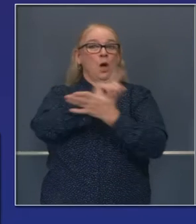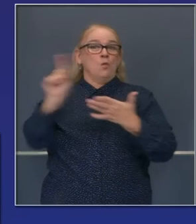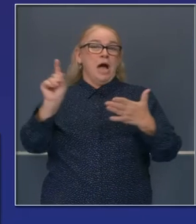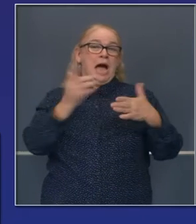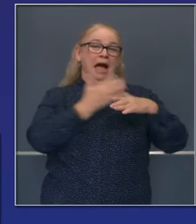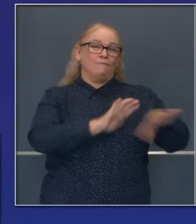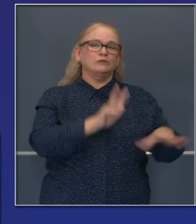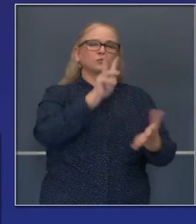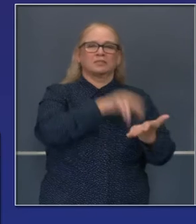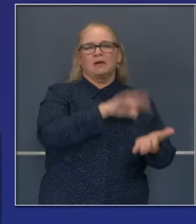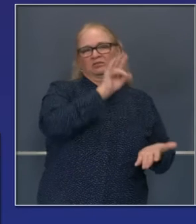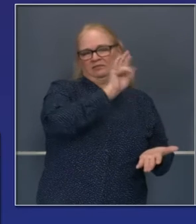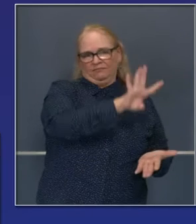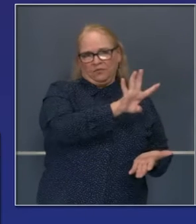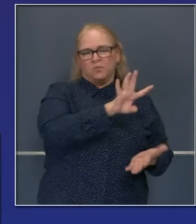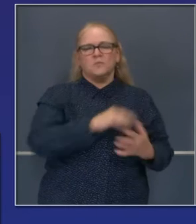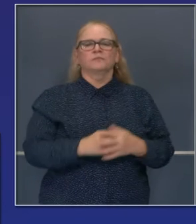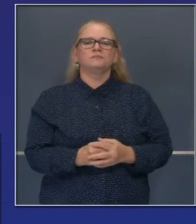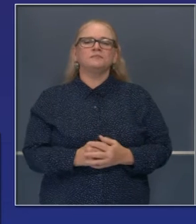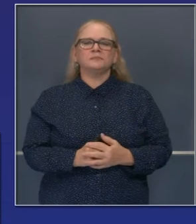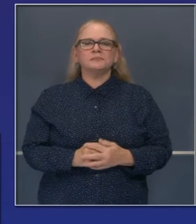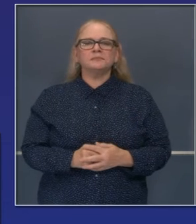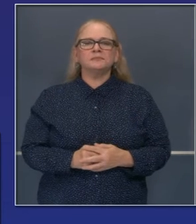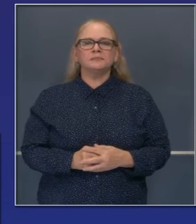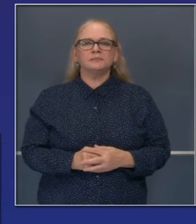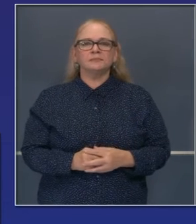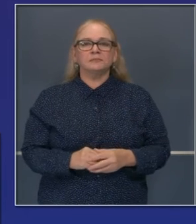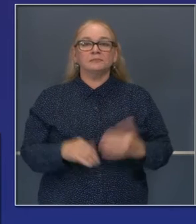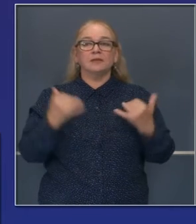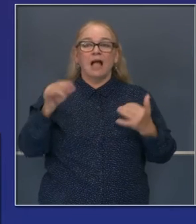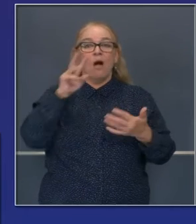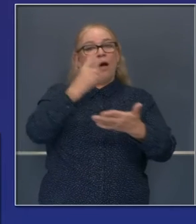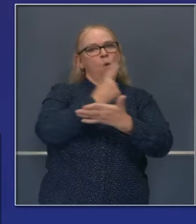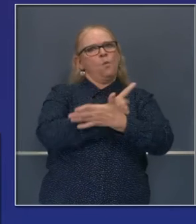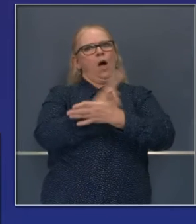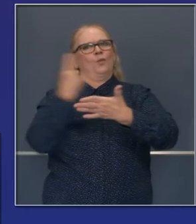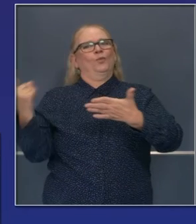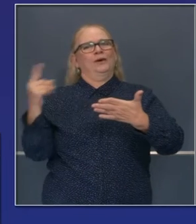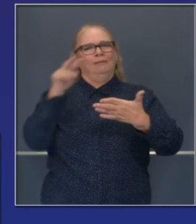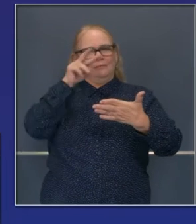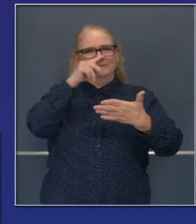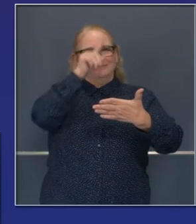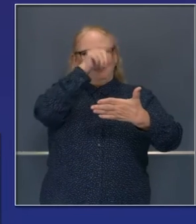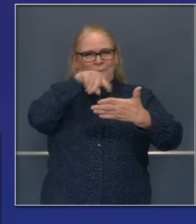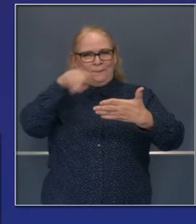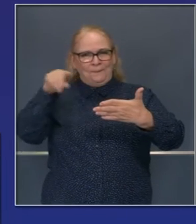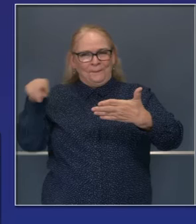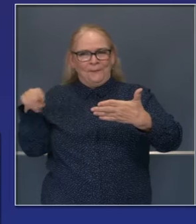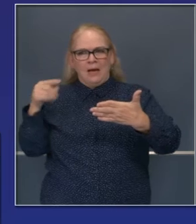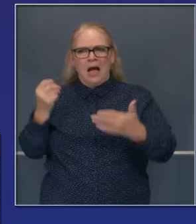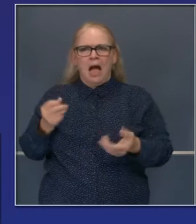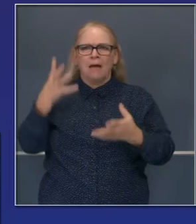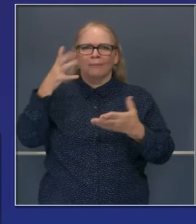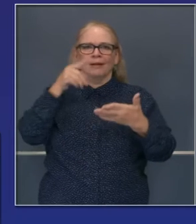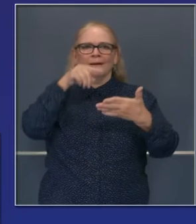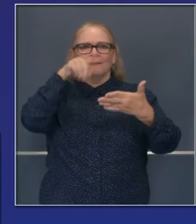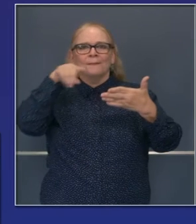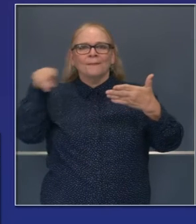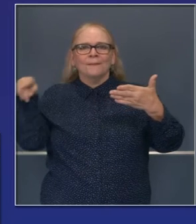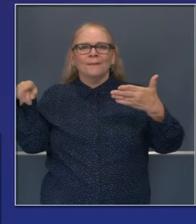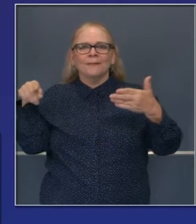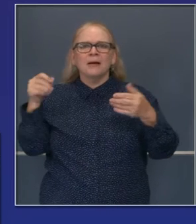promedio de siete días. El promedio de siete días en el estado está un poco mejor que lo que representa la transparencia.